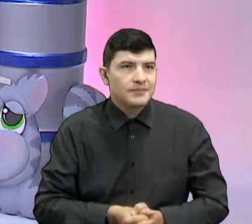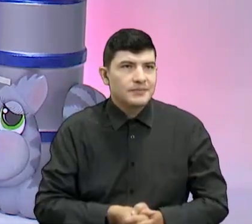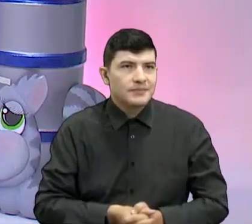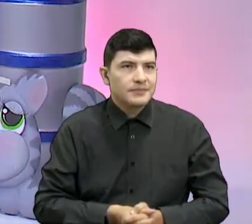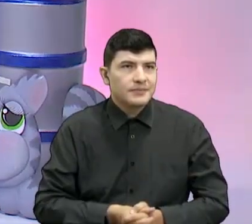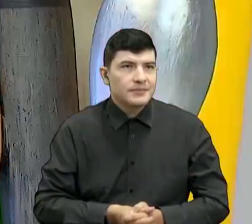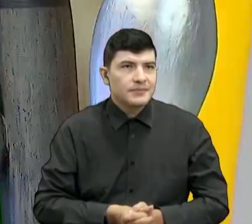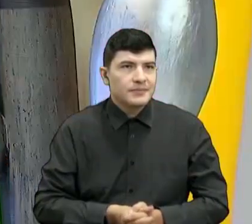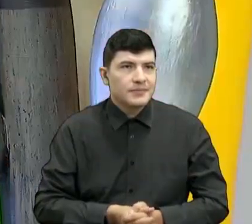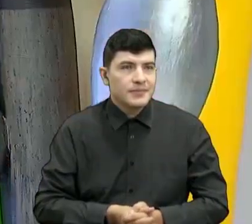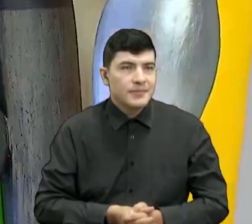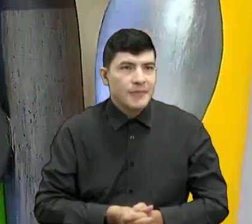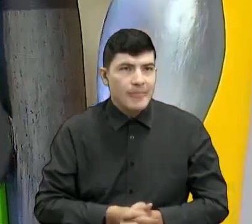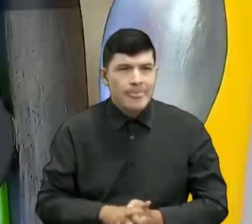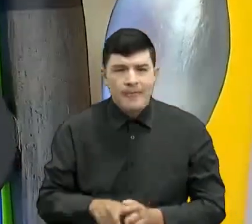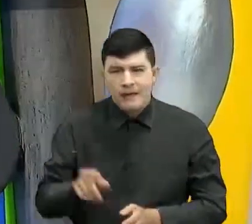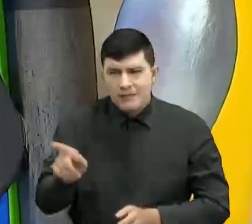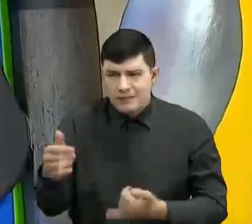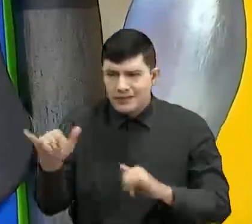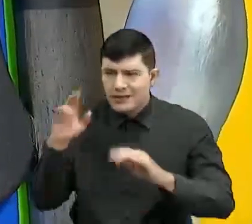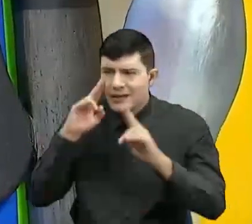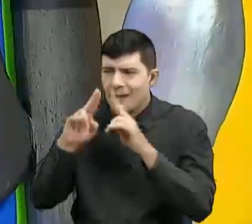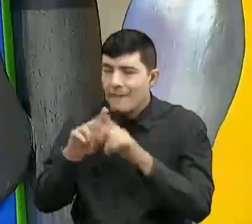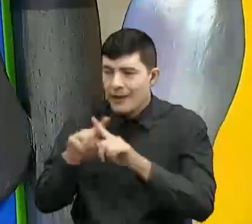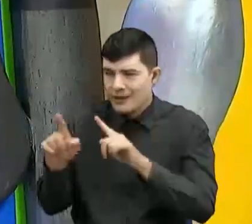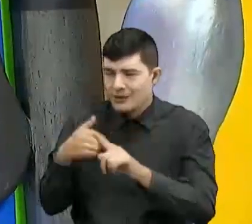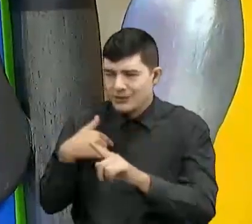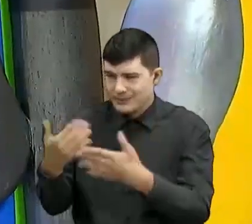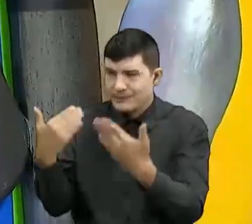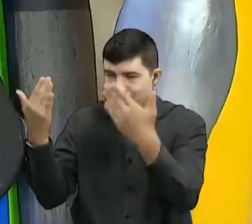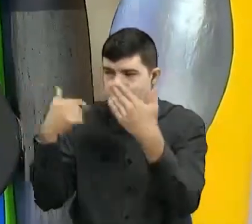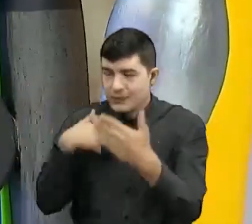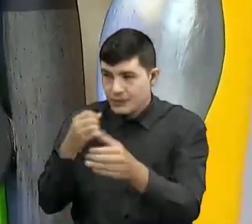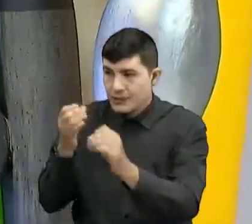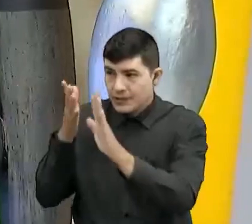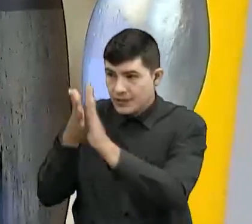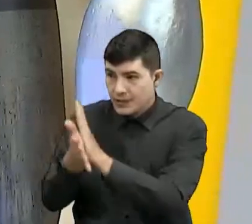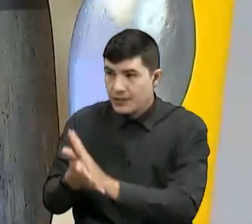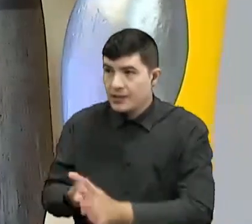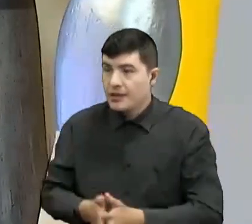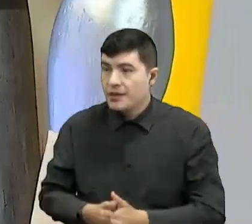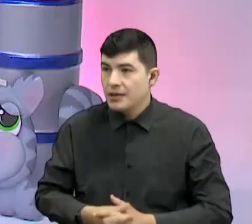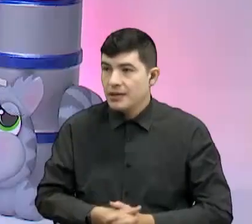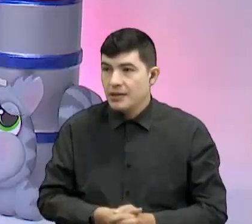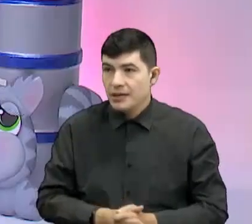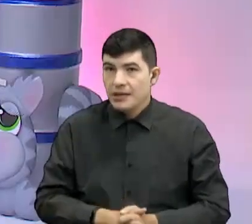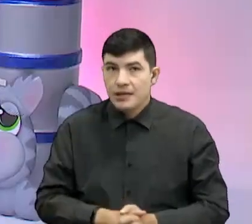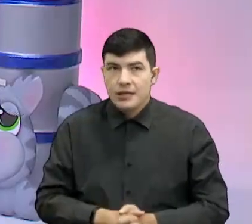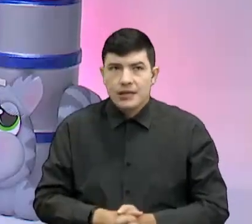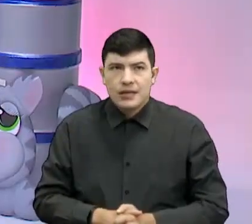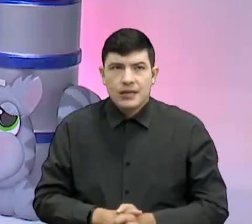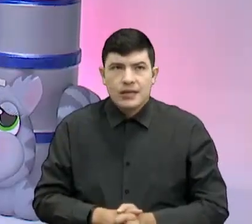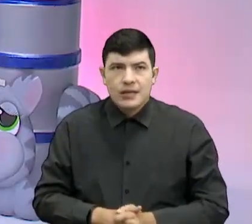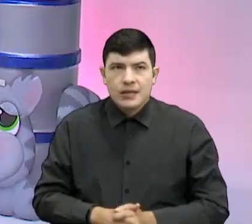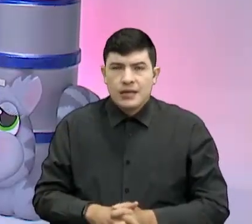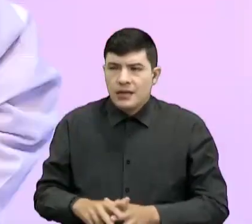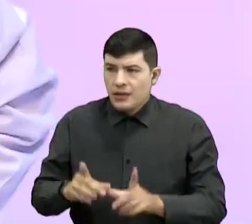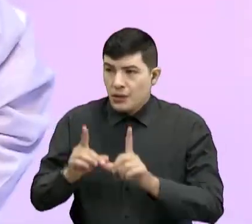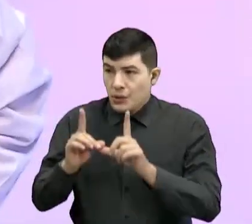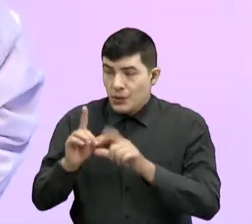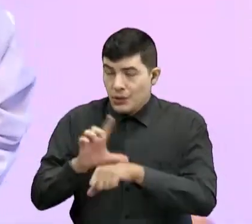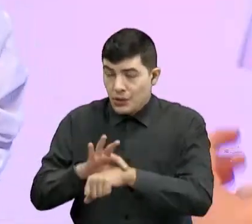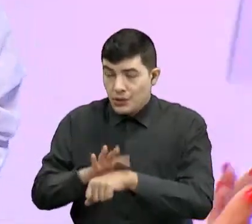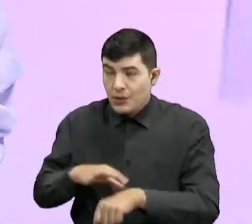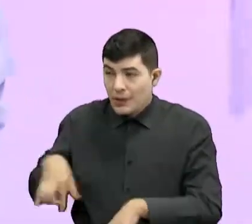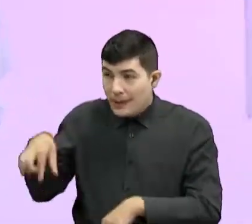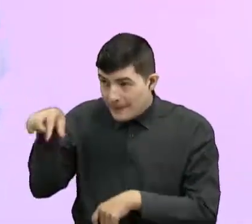supongo que usted ya está enterado, pero por si no, venga y le cuento. Imagínense, doctor P, que nosotros tenemos